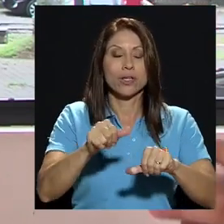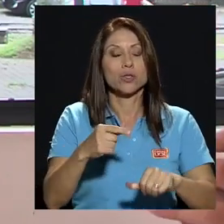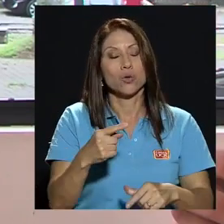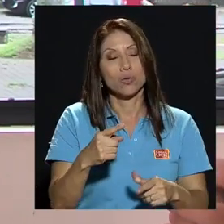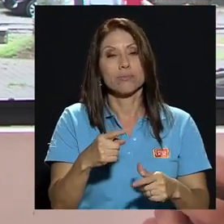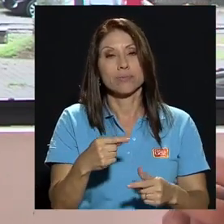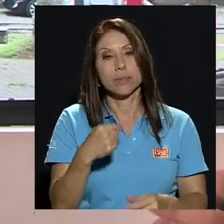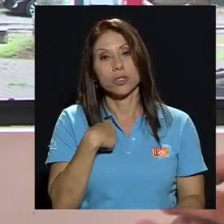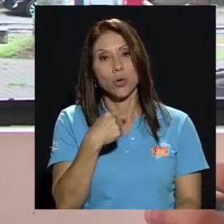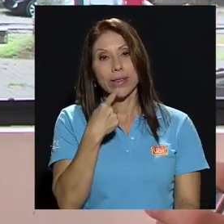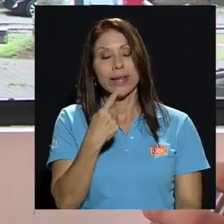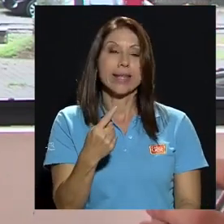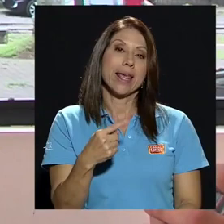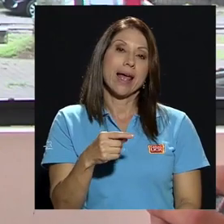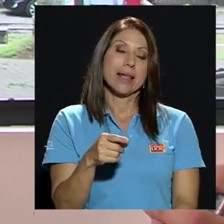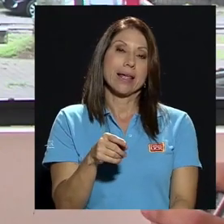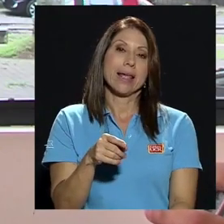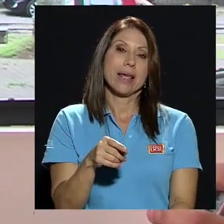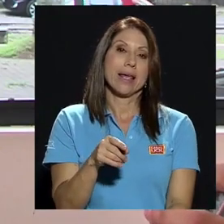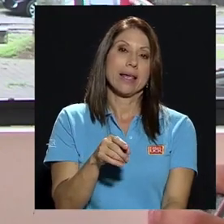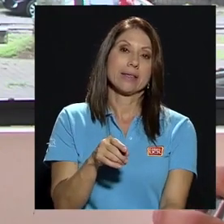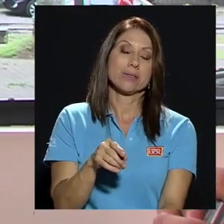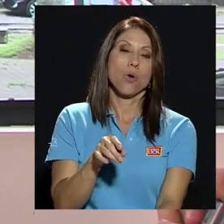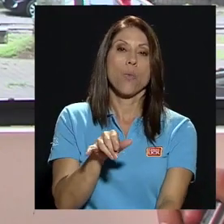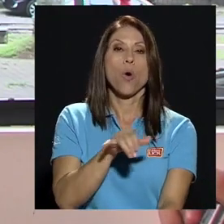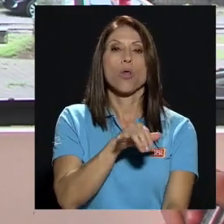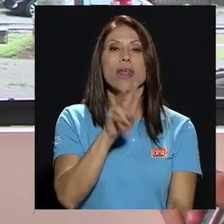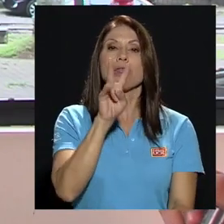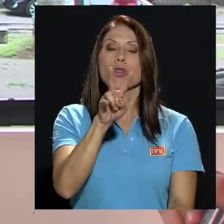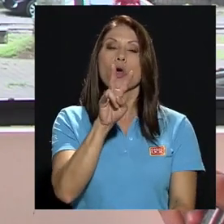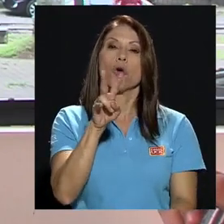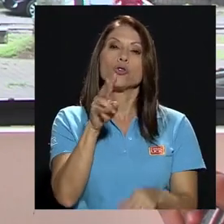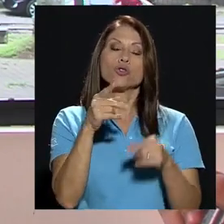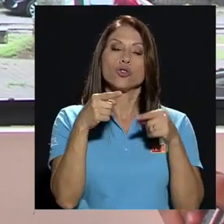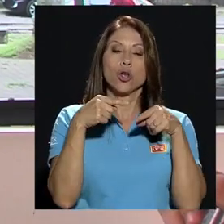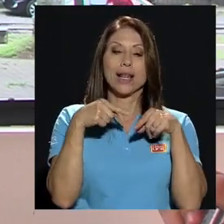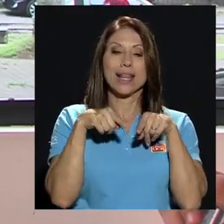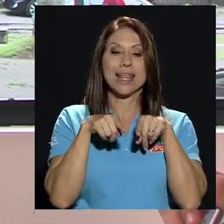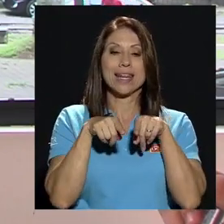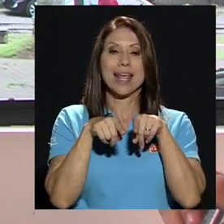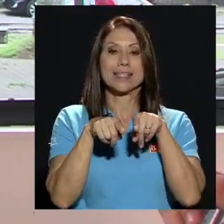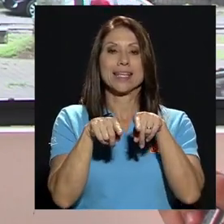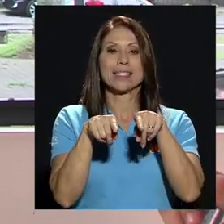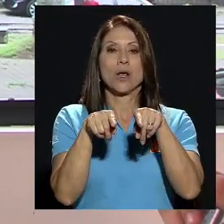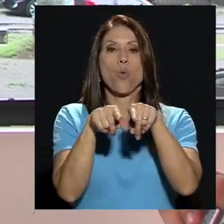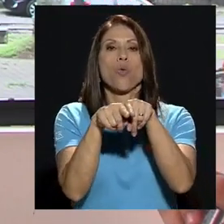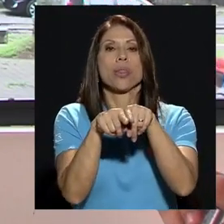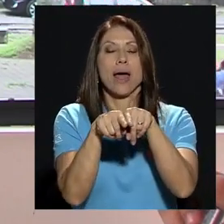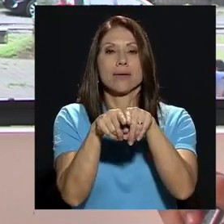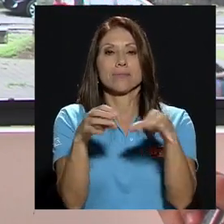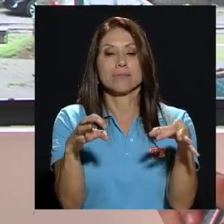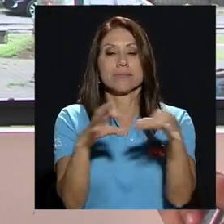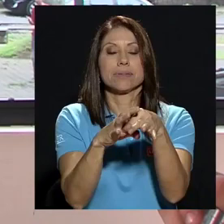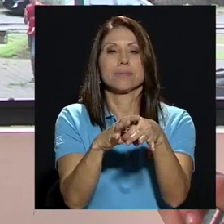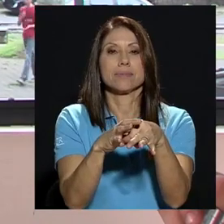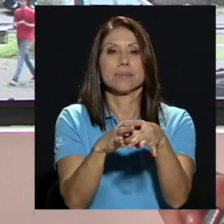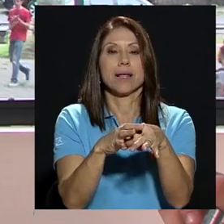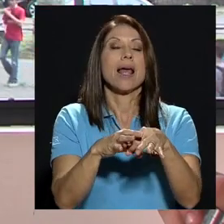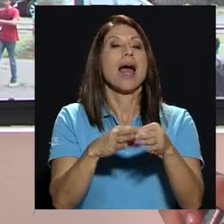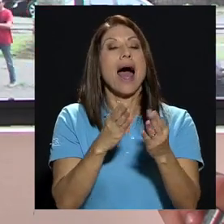diría que iría como en dos en dos líneas que se juntan que es la integración a través de la